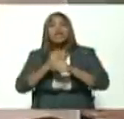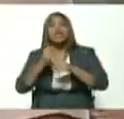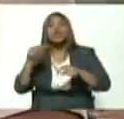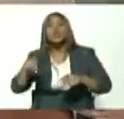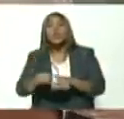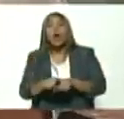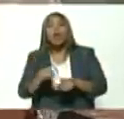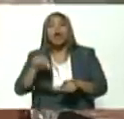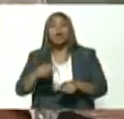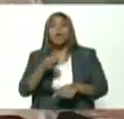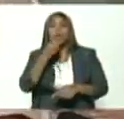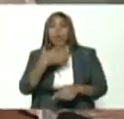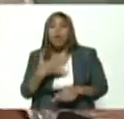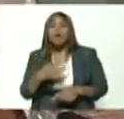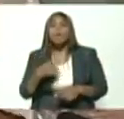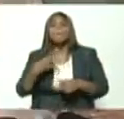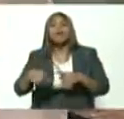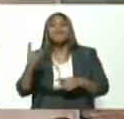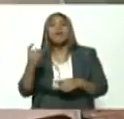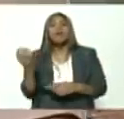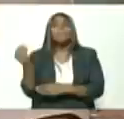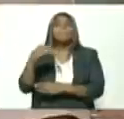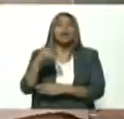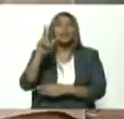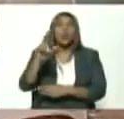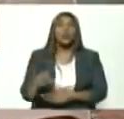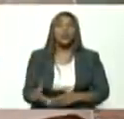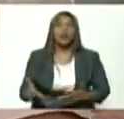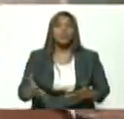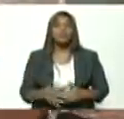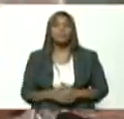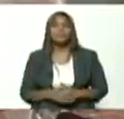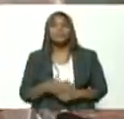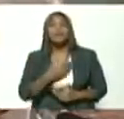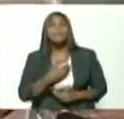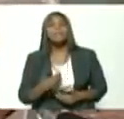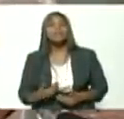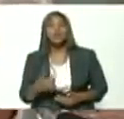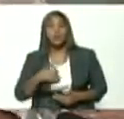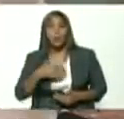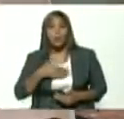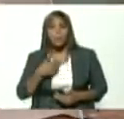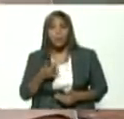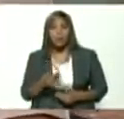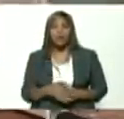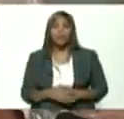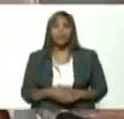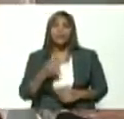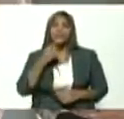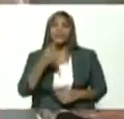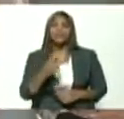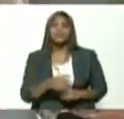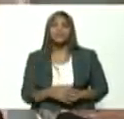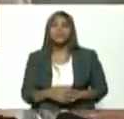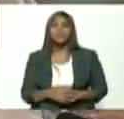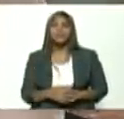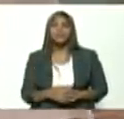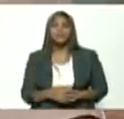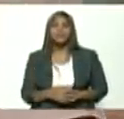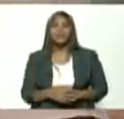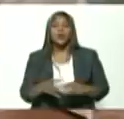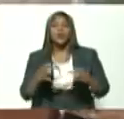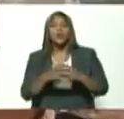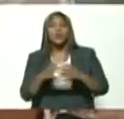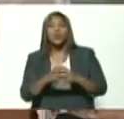ahorita de primer nivel pero seguirnos preparando día a día señor presidente le puedo decir que desde la clase obrera de